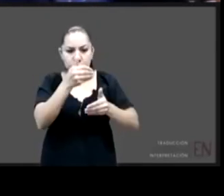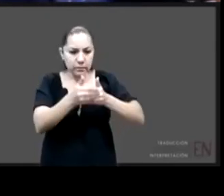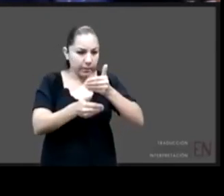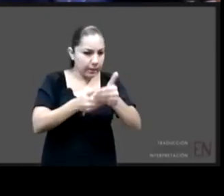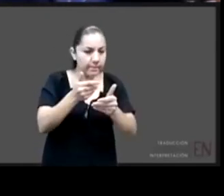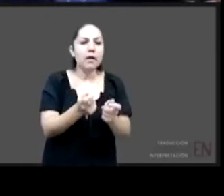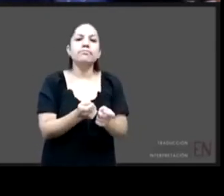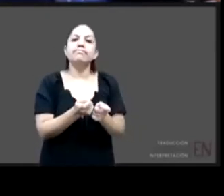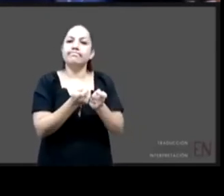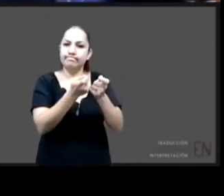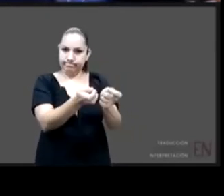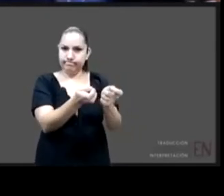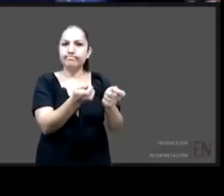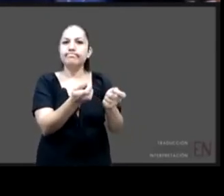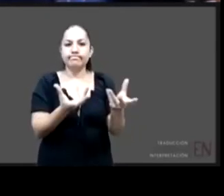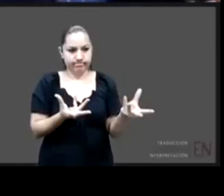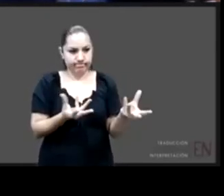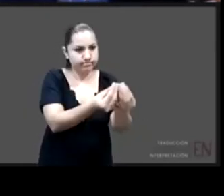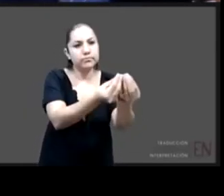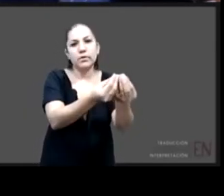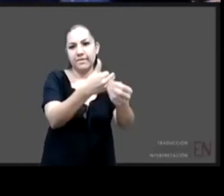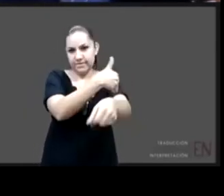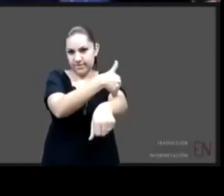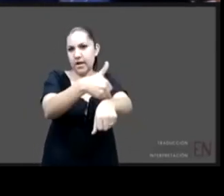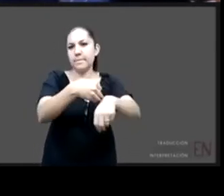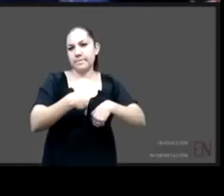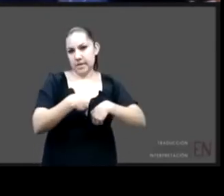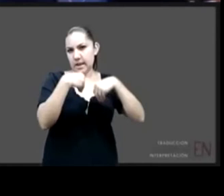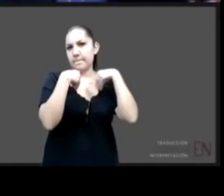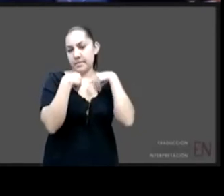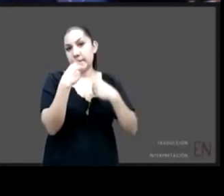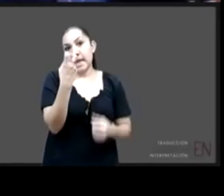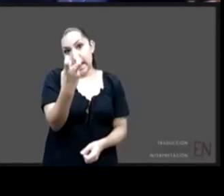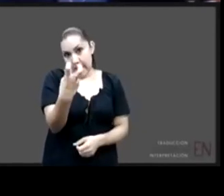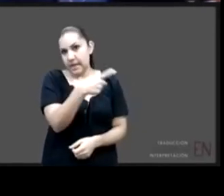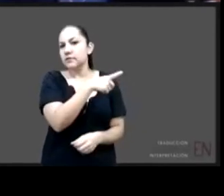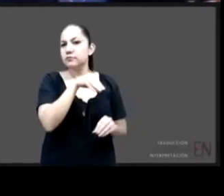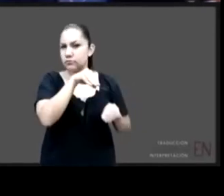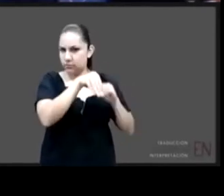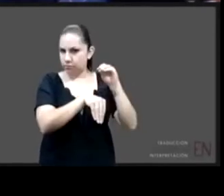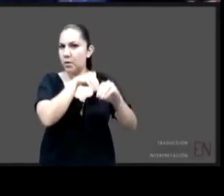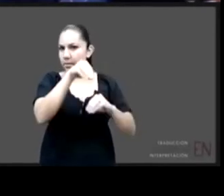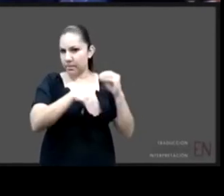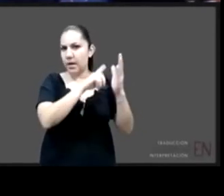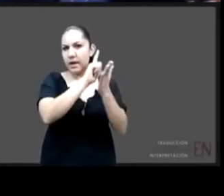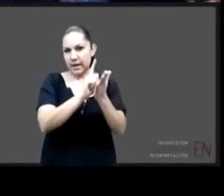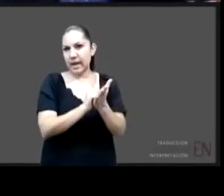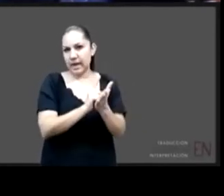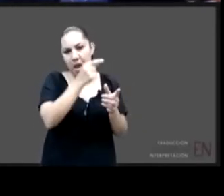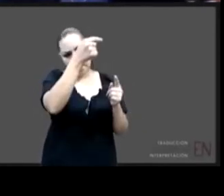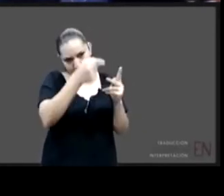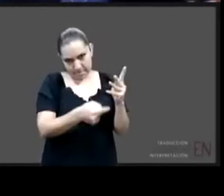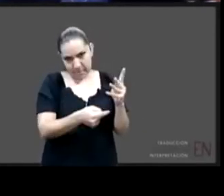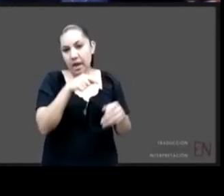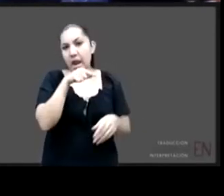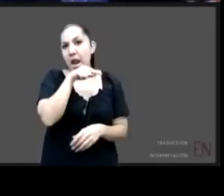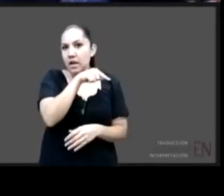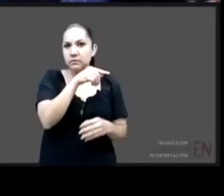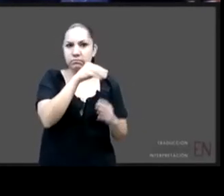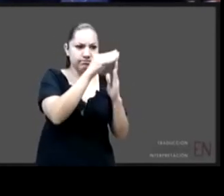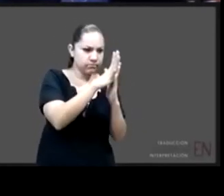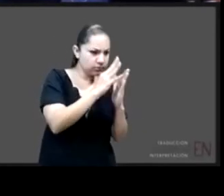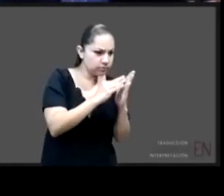perspectiva legal, no solamente la que se ha definido y hay evidencia de que es la mejor, sino es la obligación